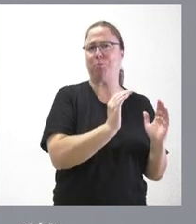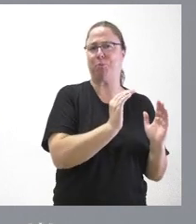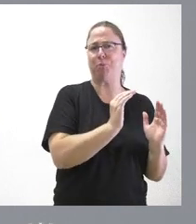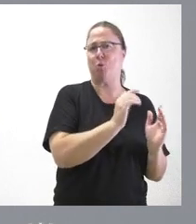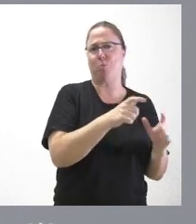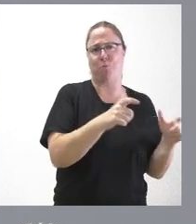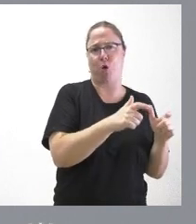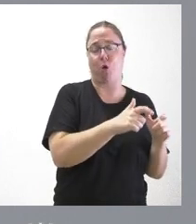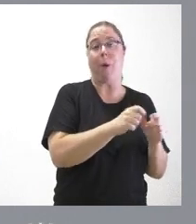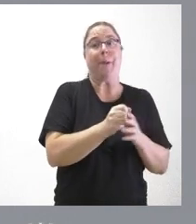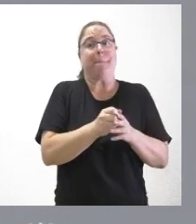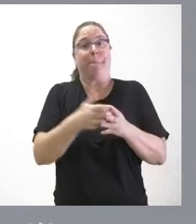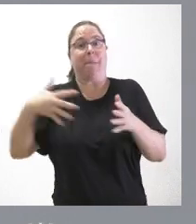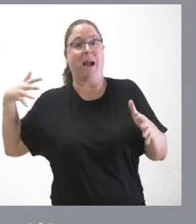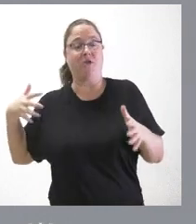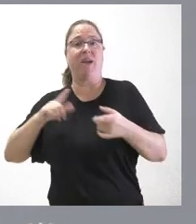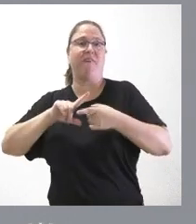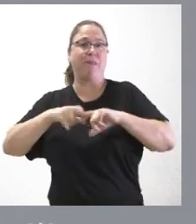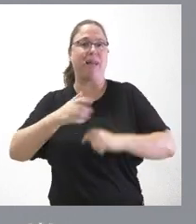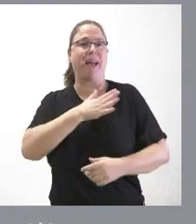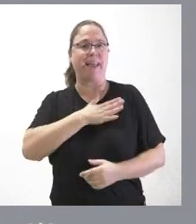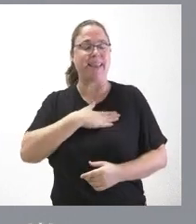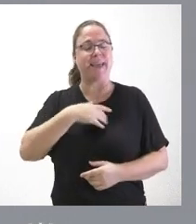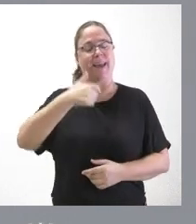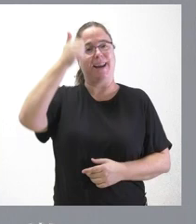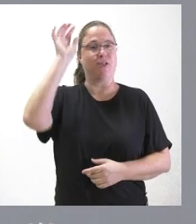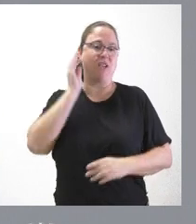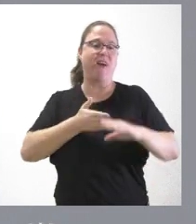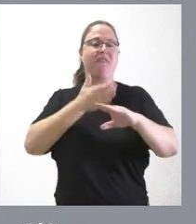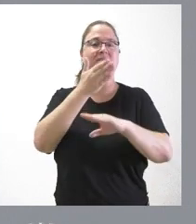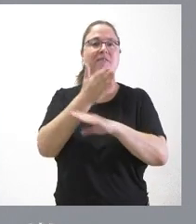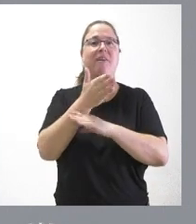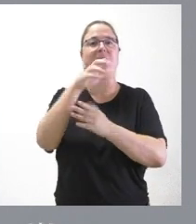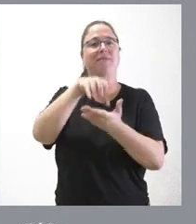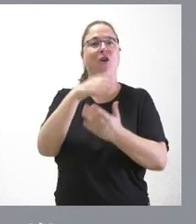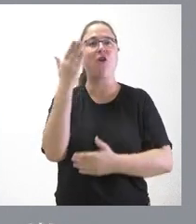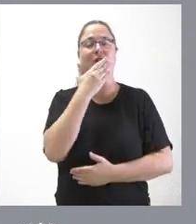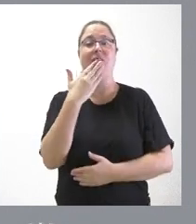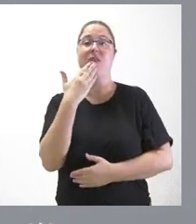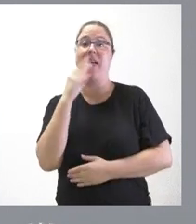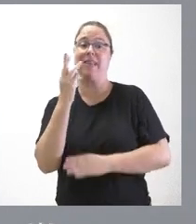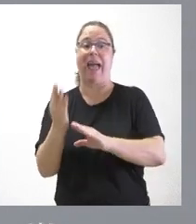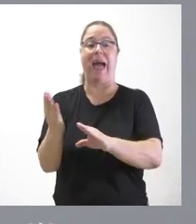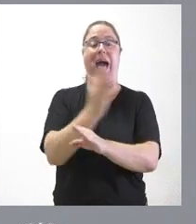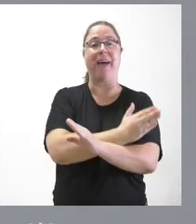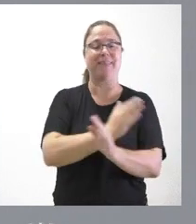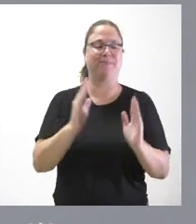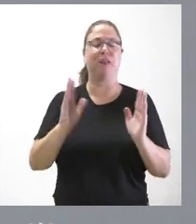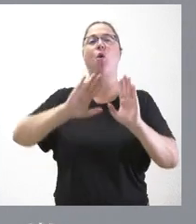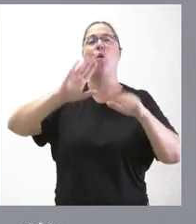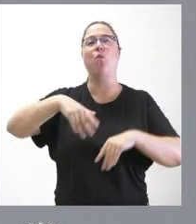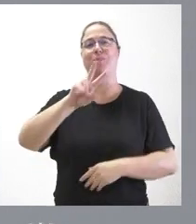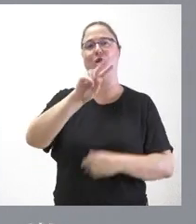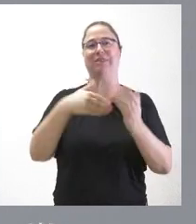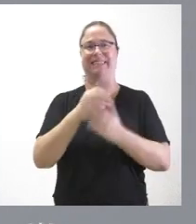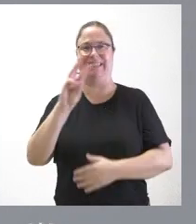de familias que deciden que sus hijos puedan ir a los centros educativos con edad previa a los tres años se produce el último curso. Es